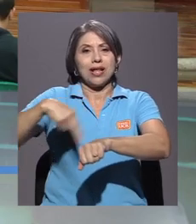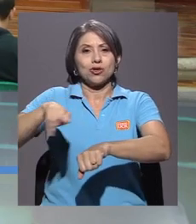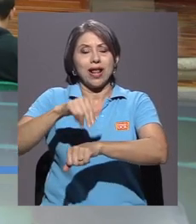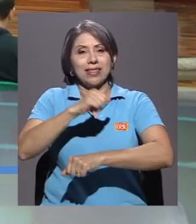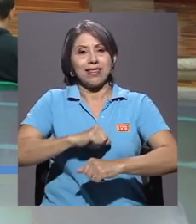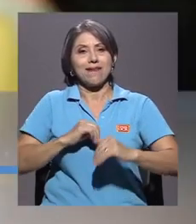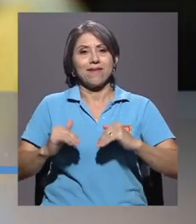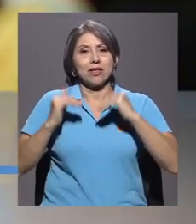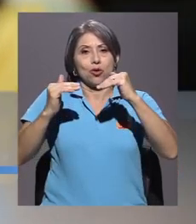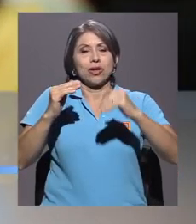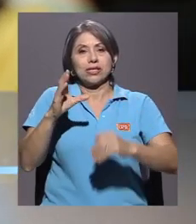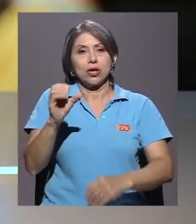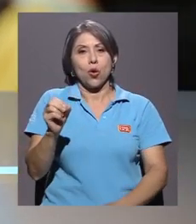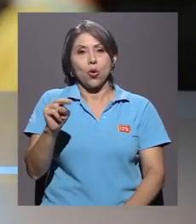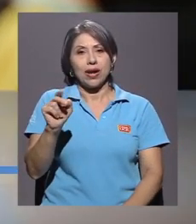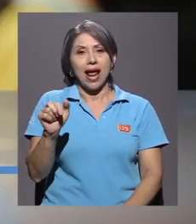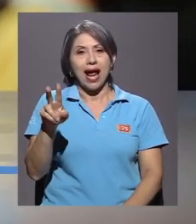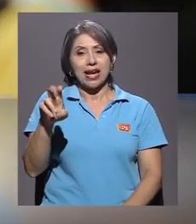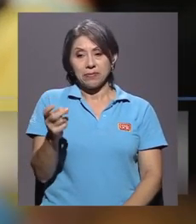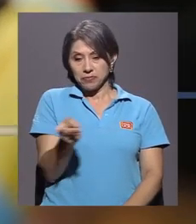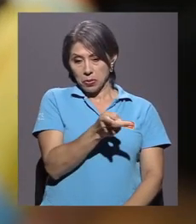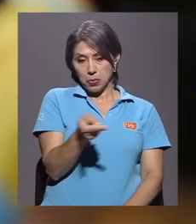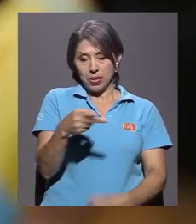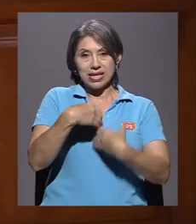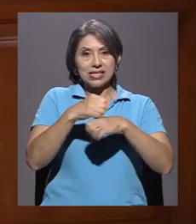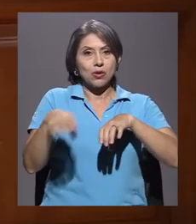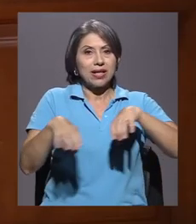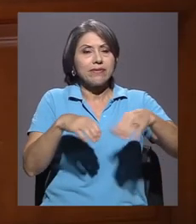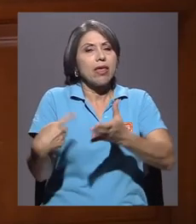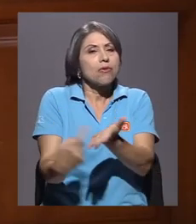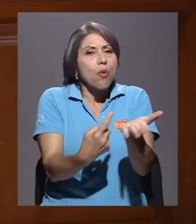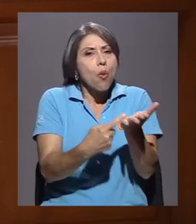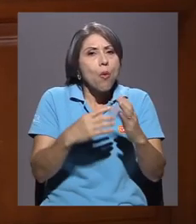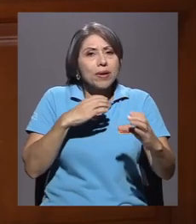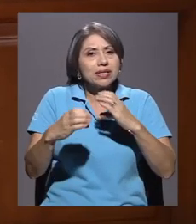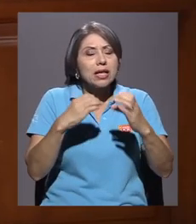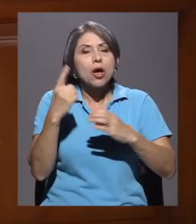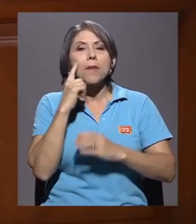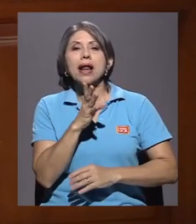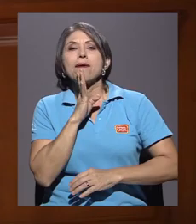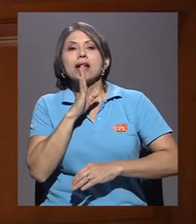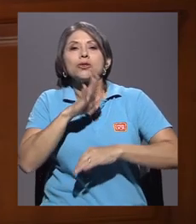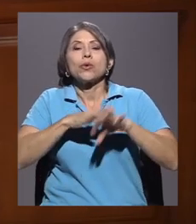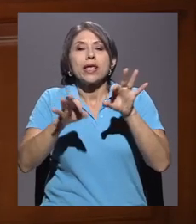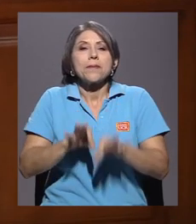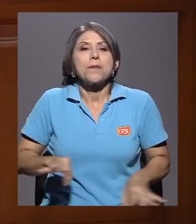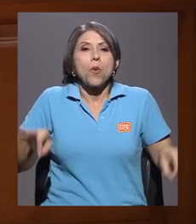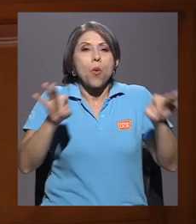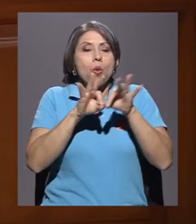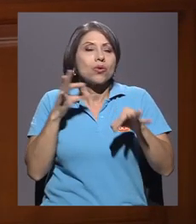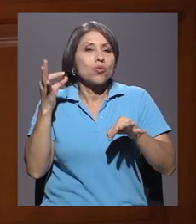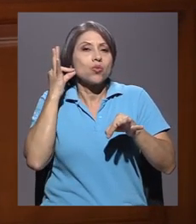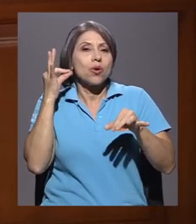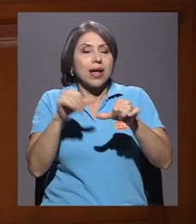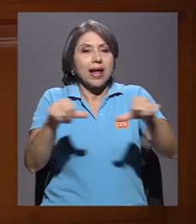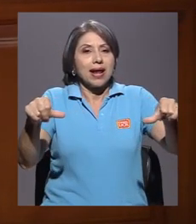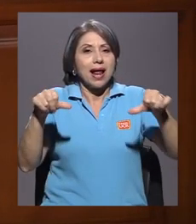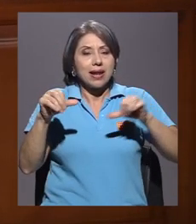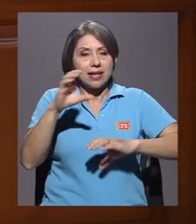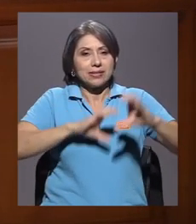Rectores, CONARE, realizaron un conversatorio para destacar la importancia de la mujer en el área de la ciencia y la tecnología.